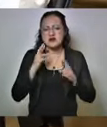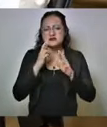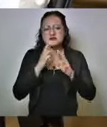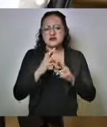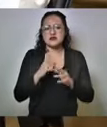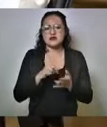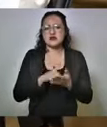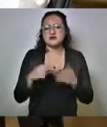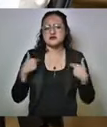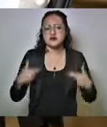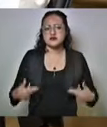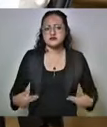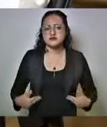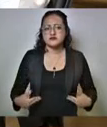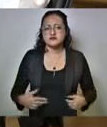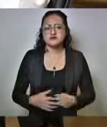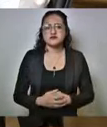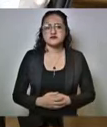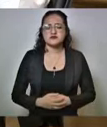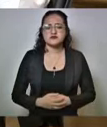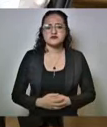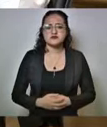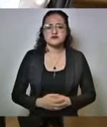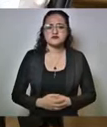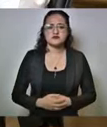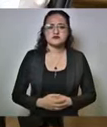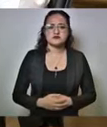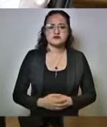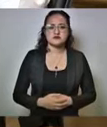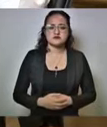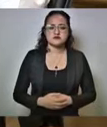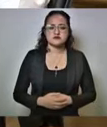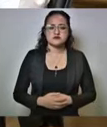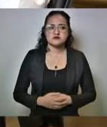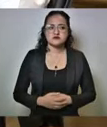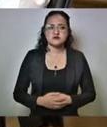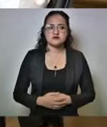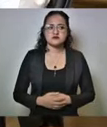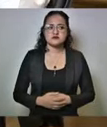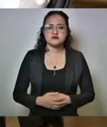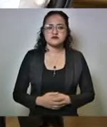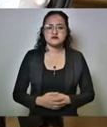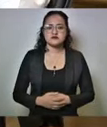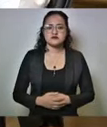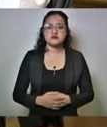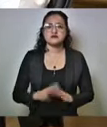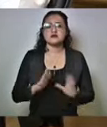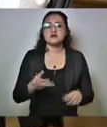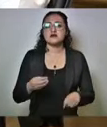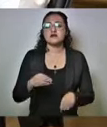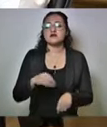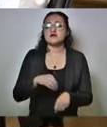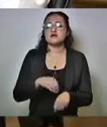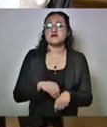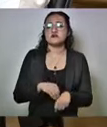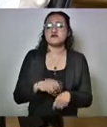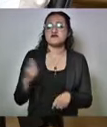Ya hay decretos que contienen disposiciones